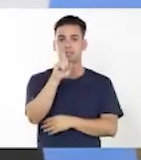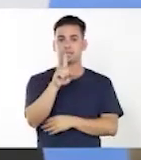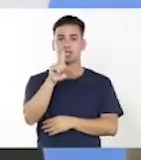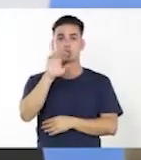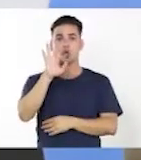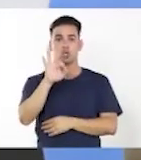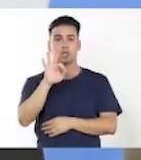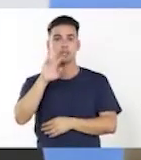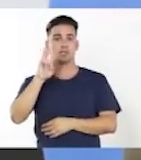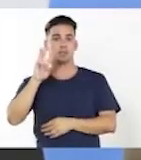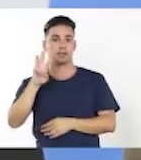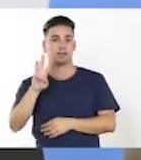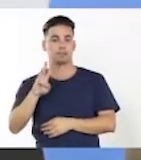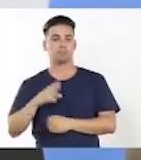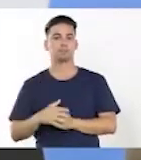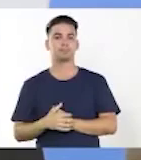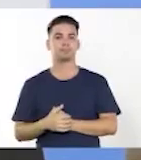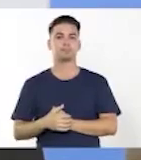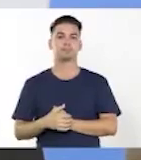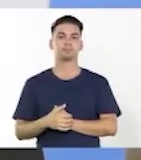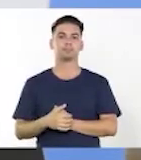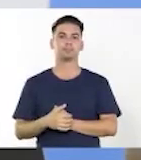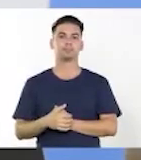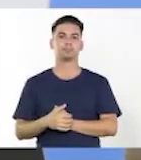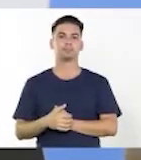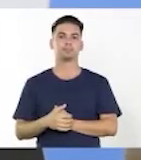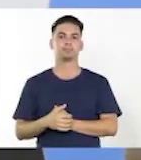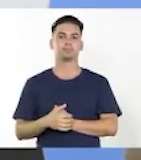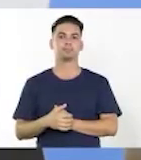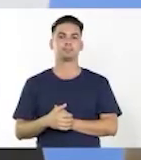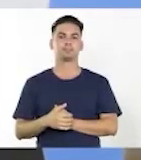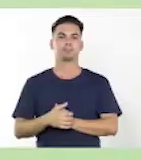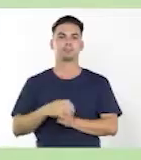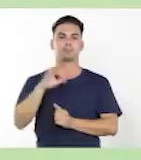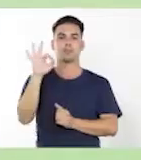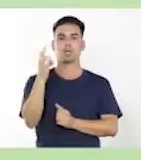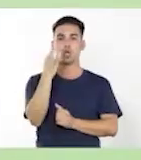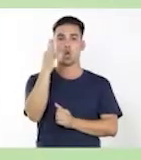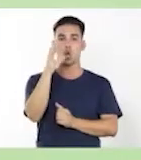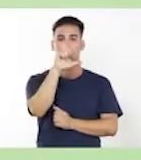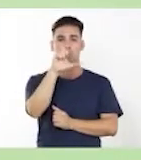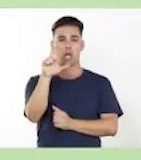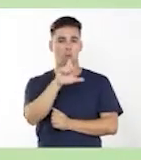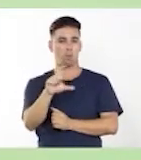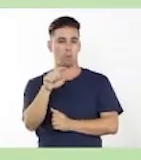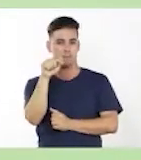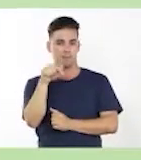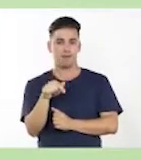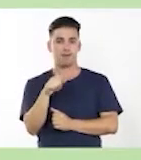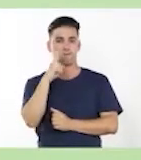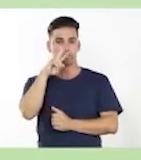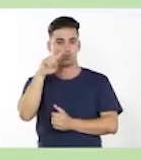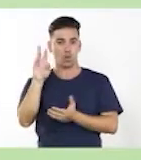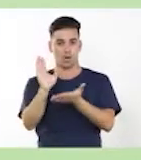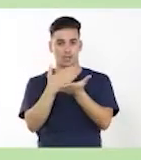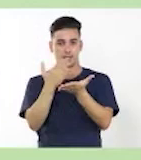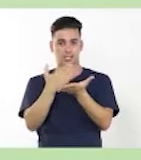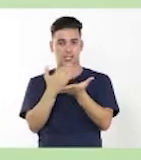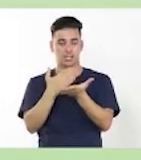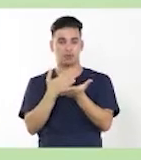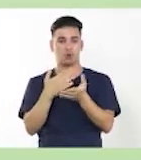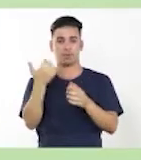En la página 183, en el octavo